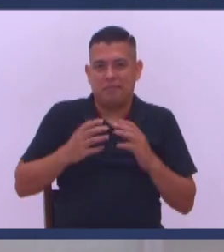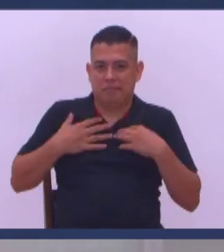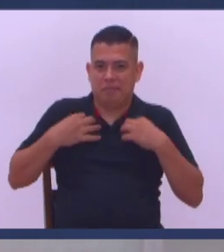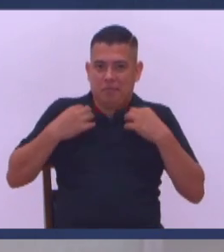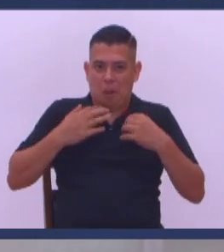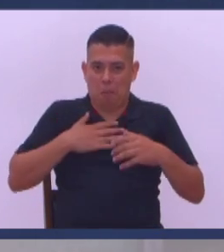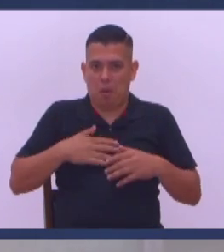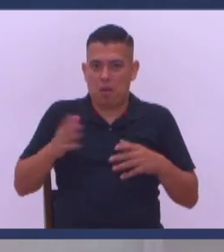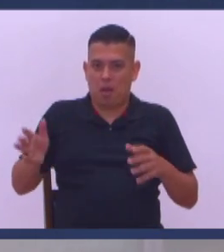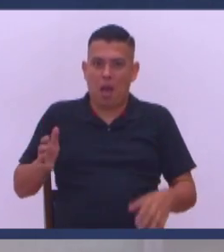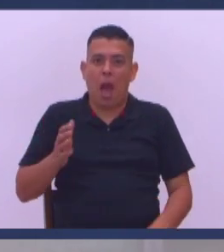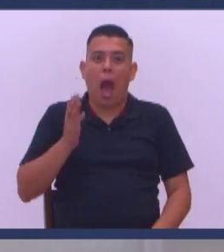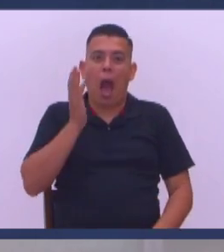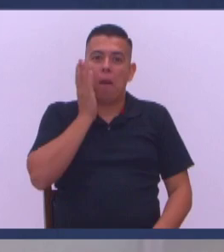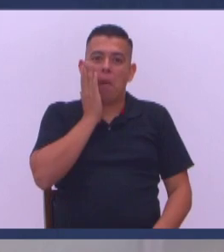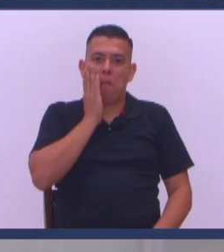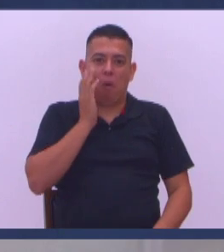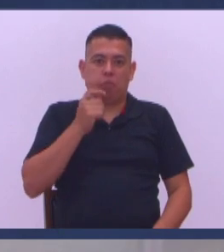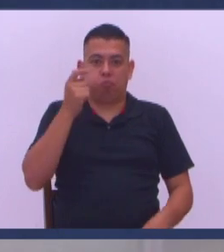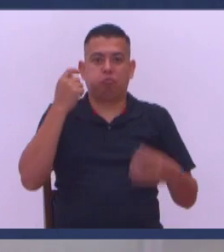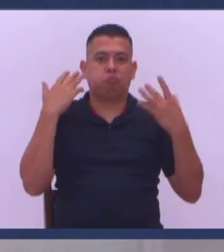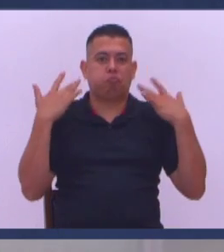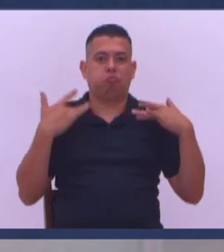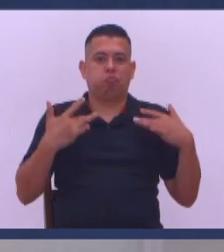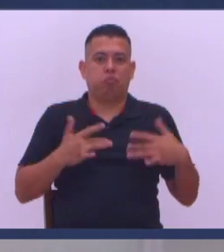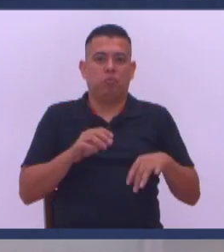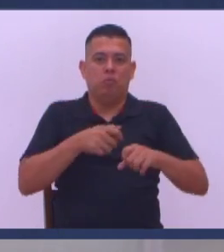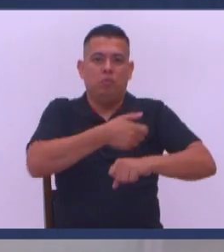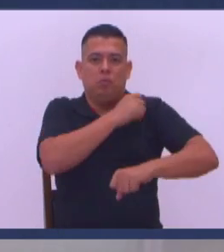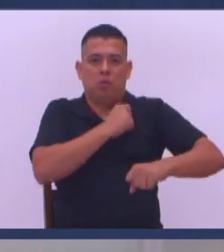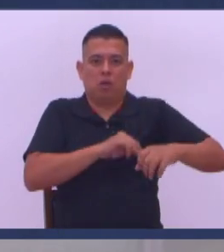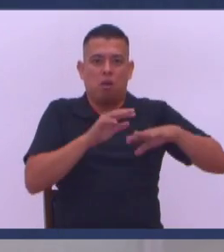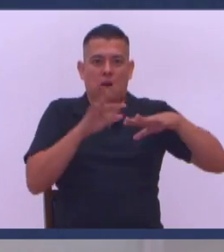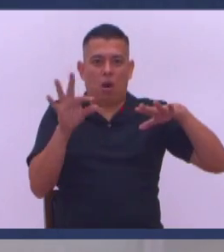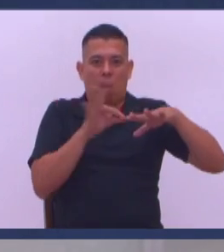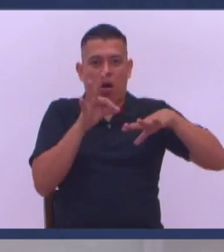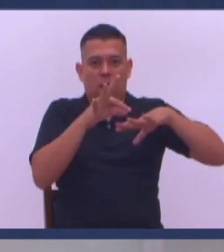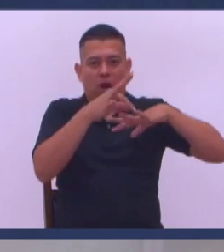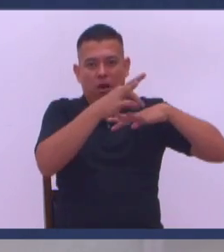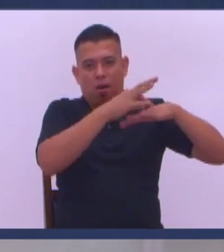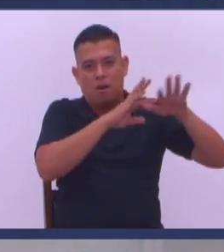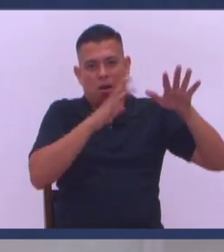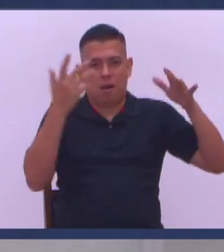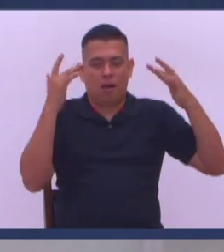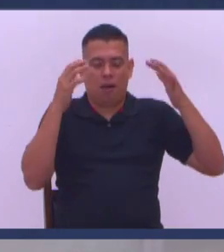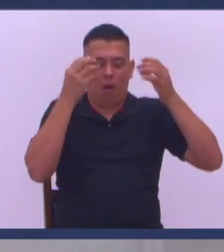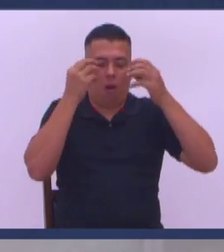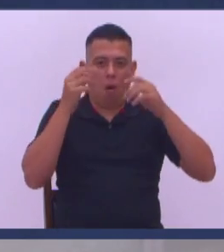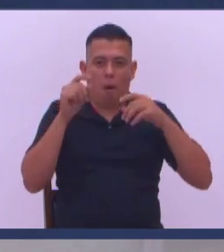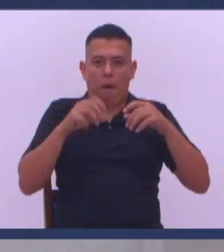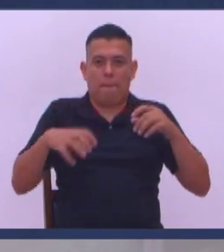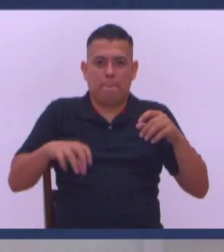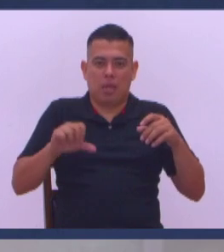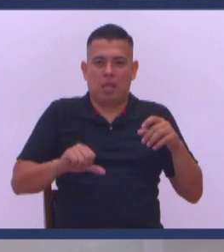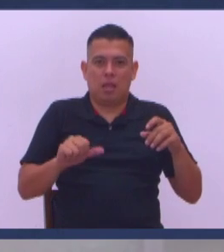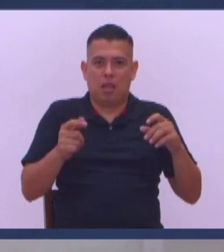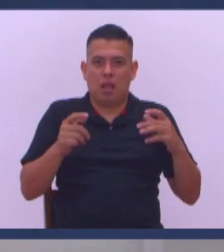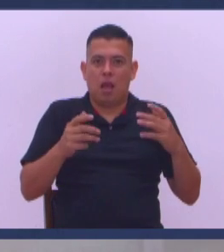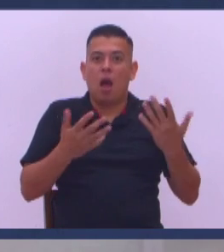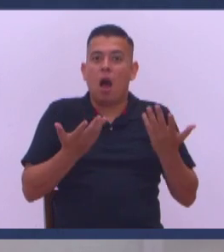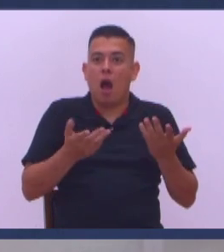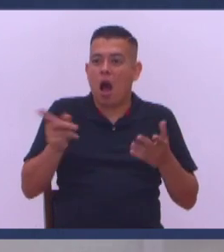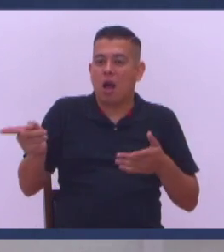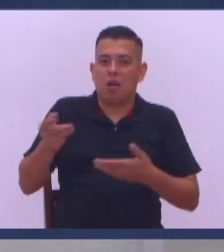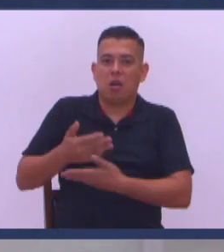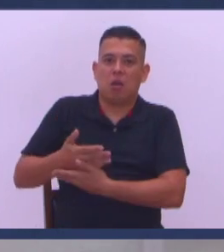No Pero la nana Anda en perepetada De joyas Y carteras Y uñas de mentira Y pelo de mentira Y hijos de mentira Cosas de mentira ¿Y qué